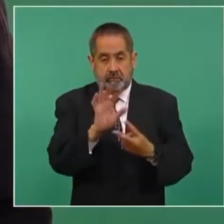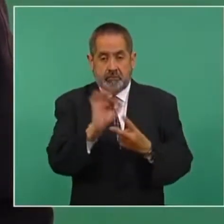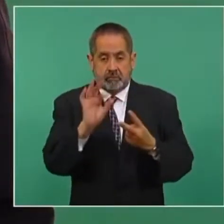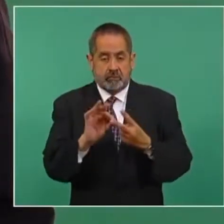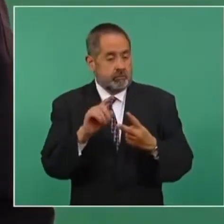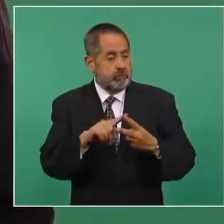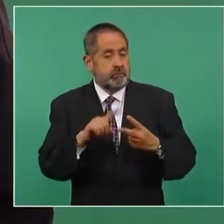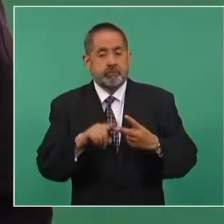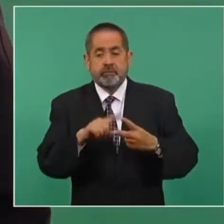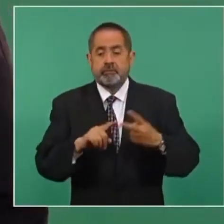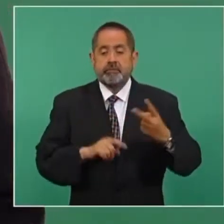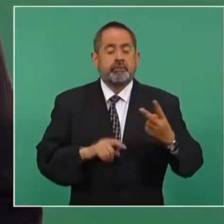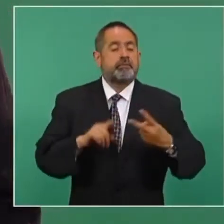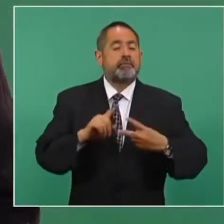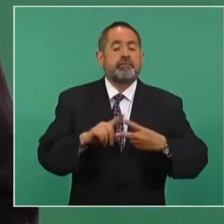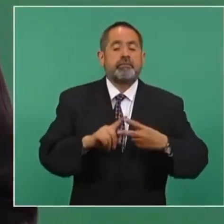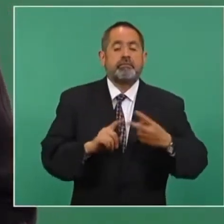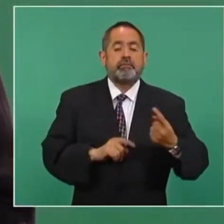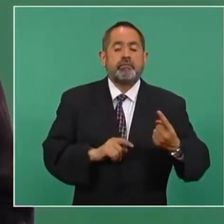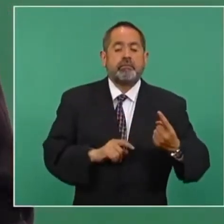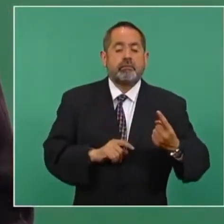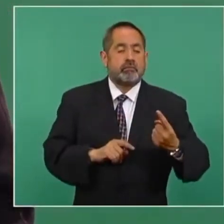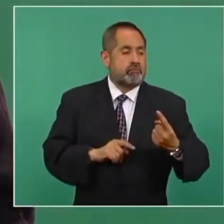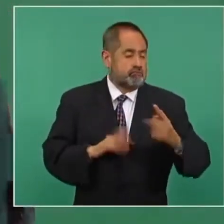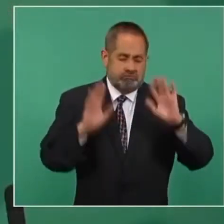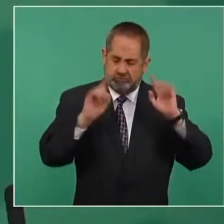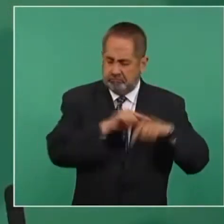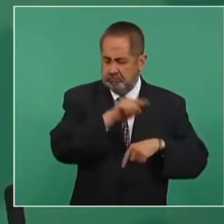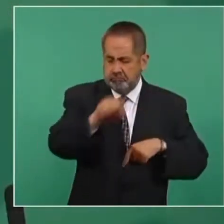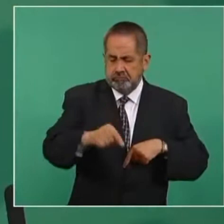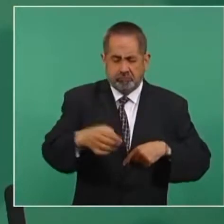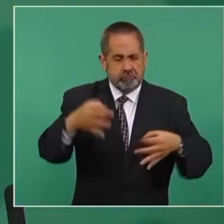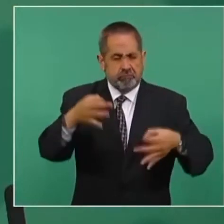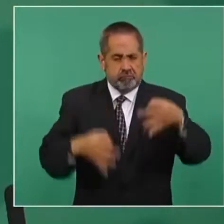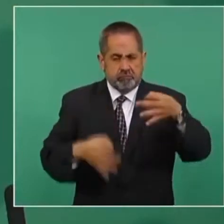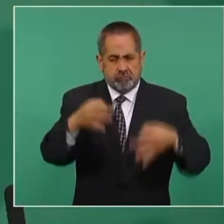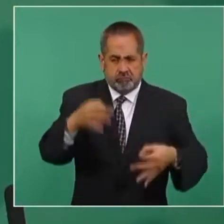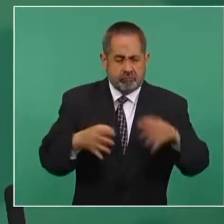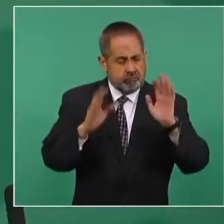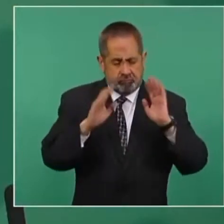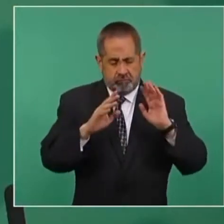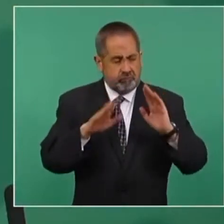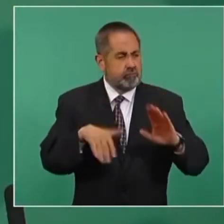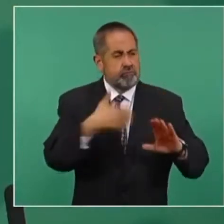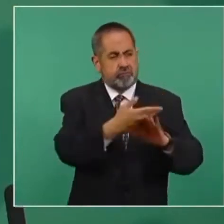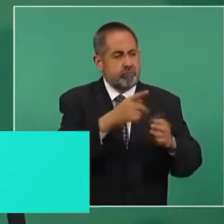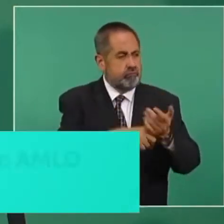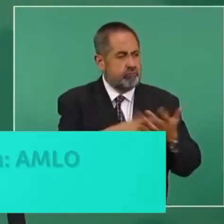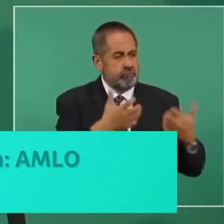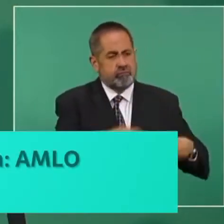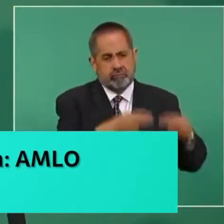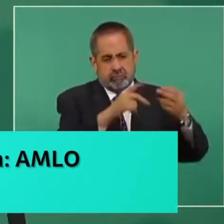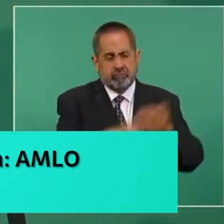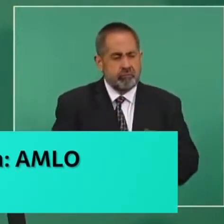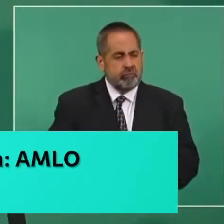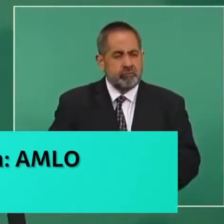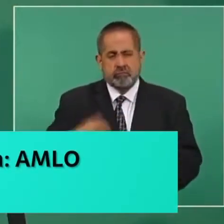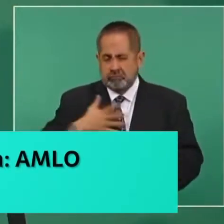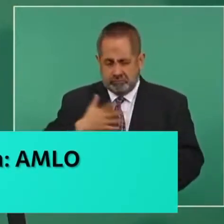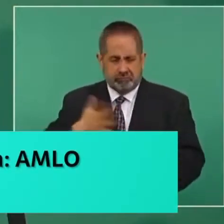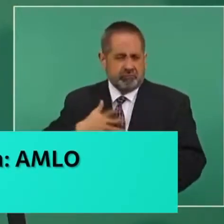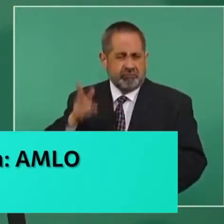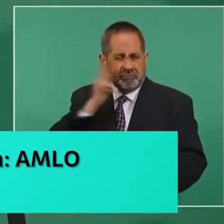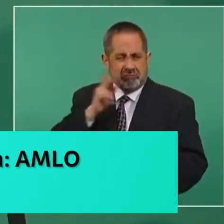un juicio en contra de las empresas, y es demostrable